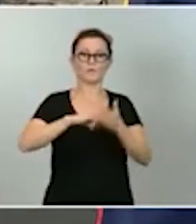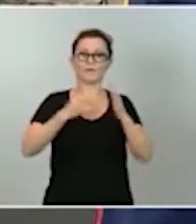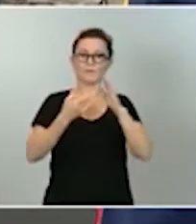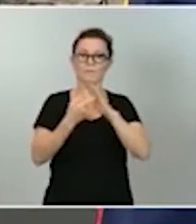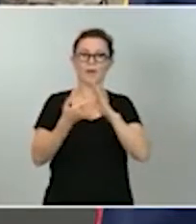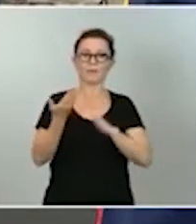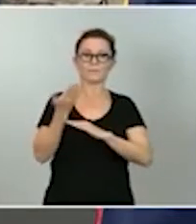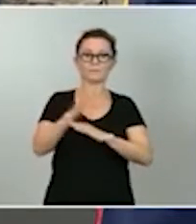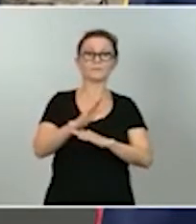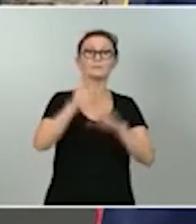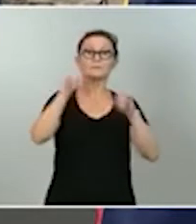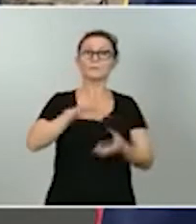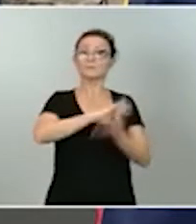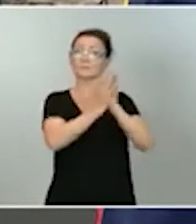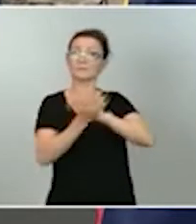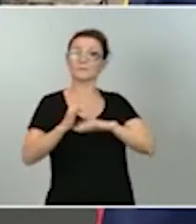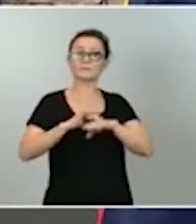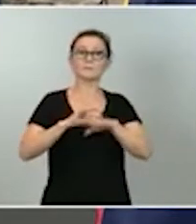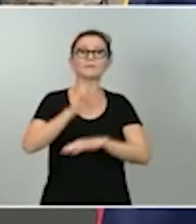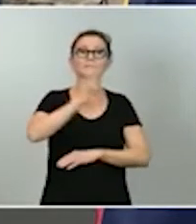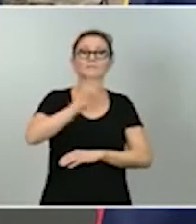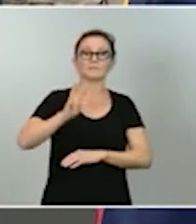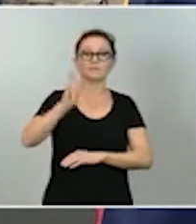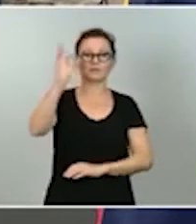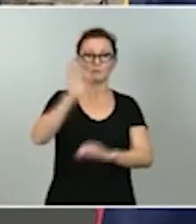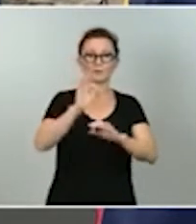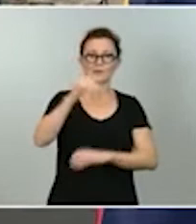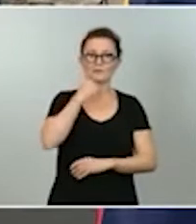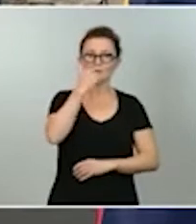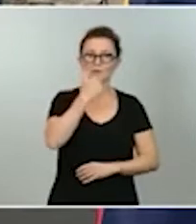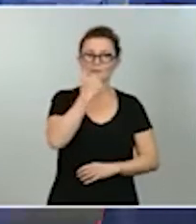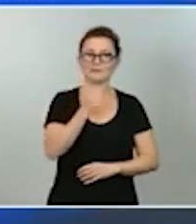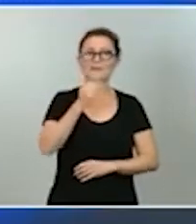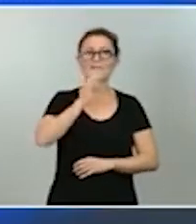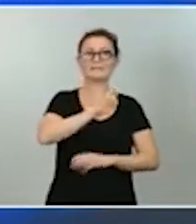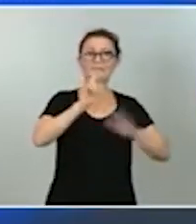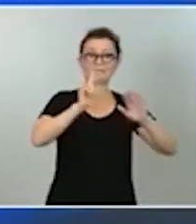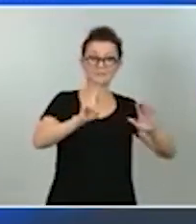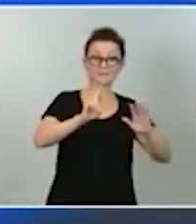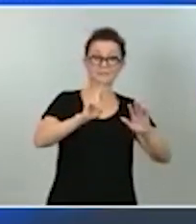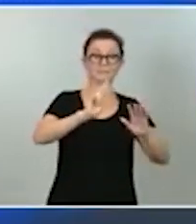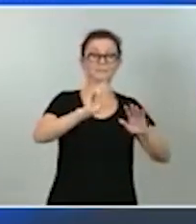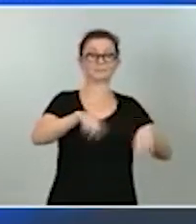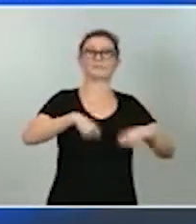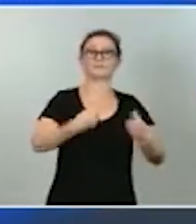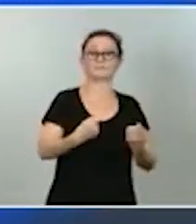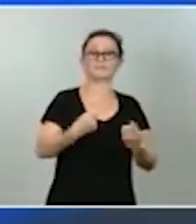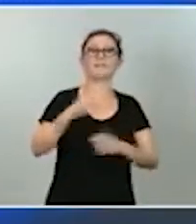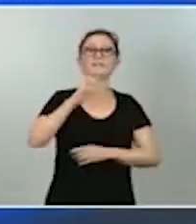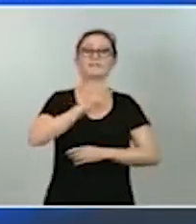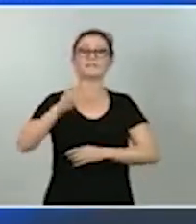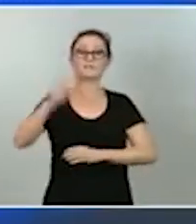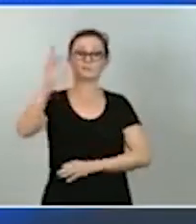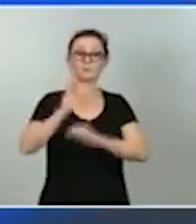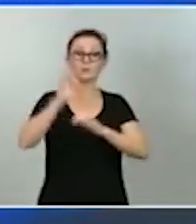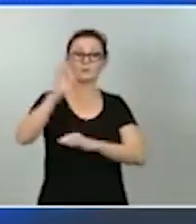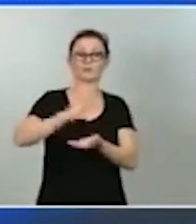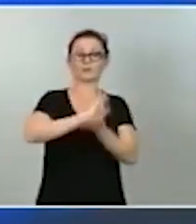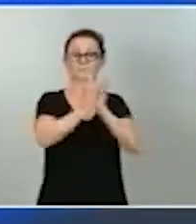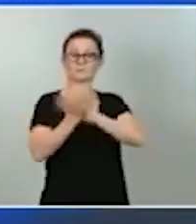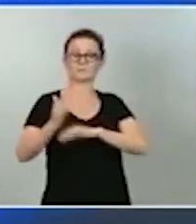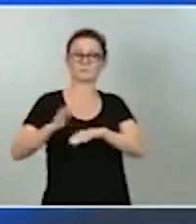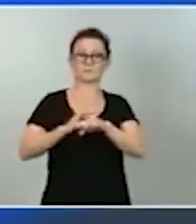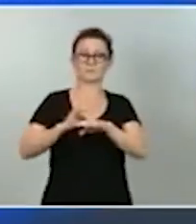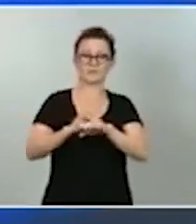digital cerca del 33%. 37% transición ecológica, 33% transición digital.